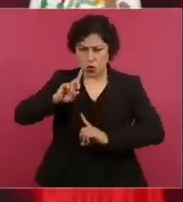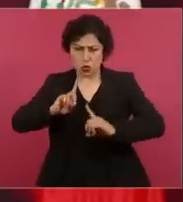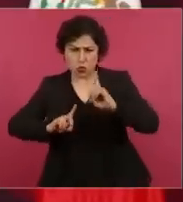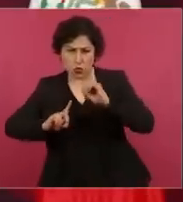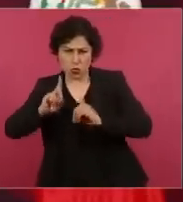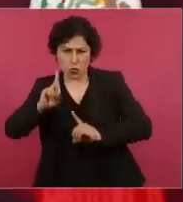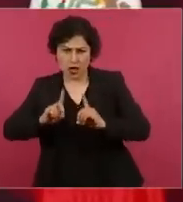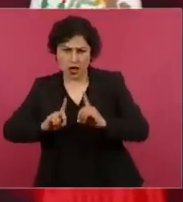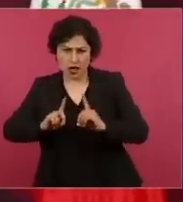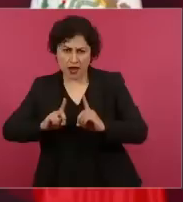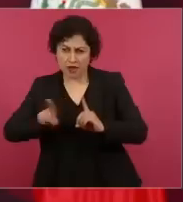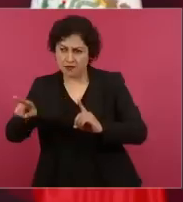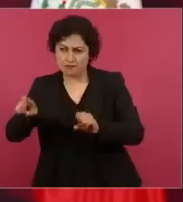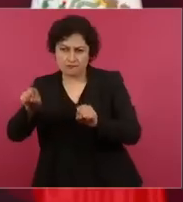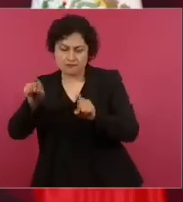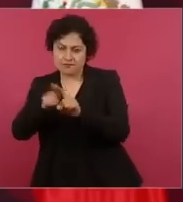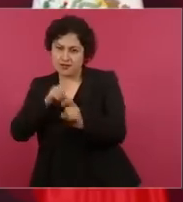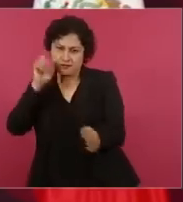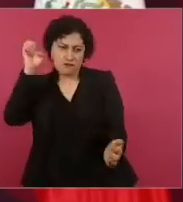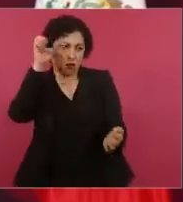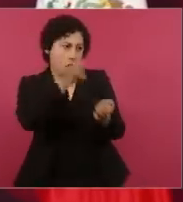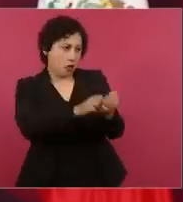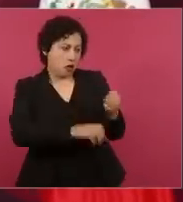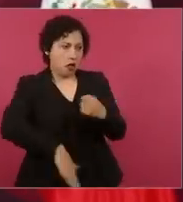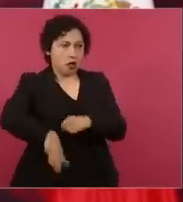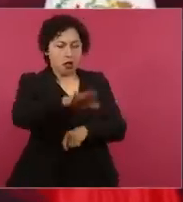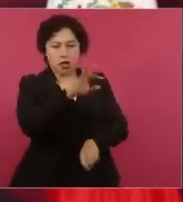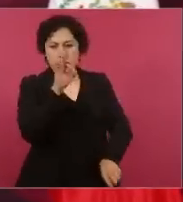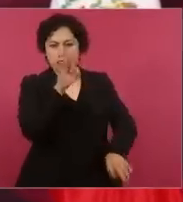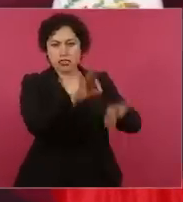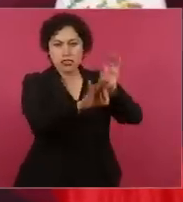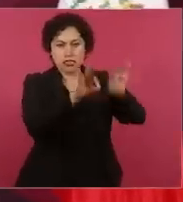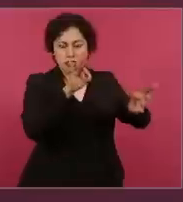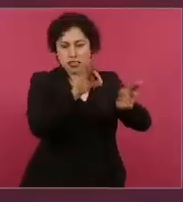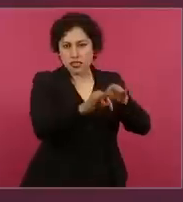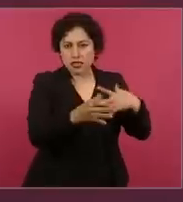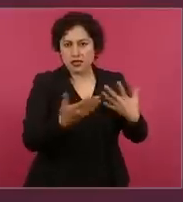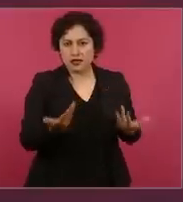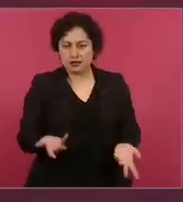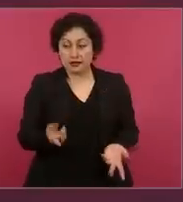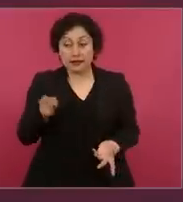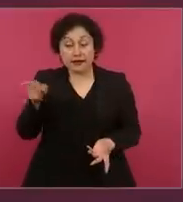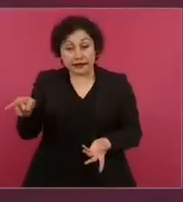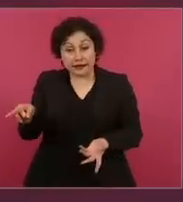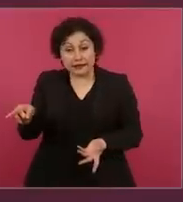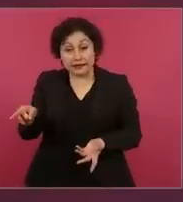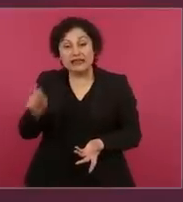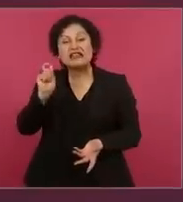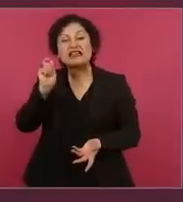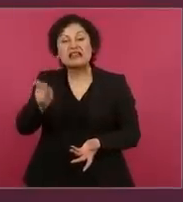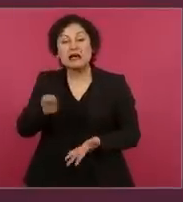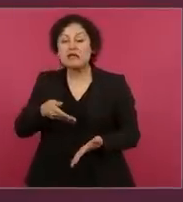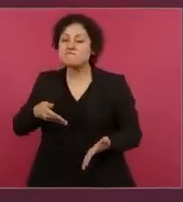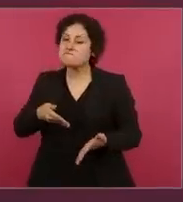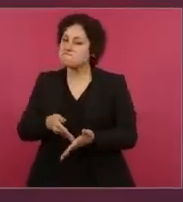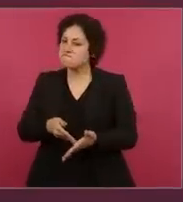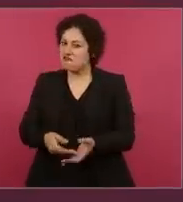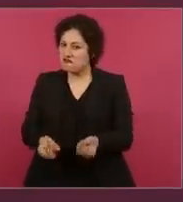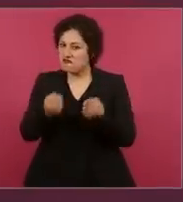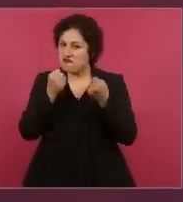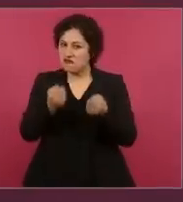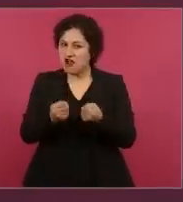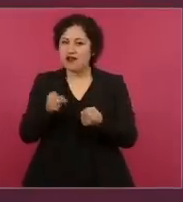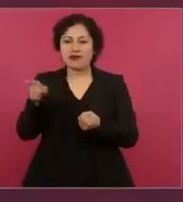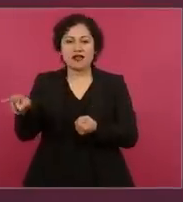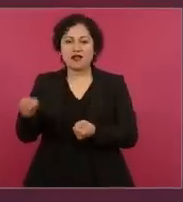inmediatizan, impiden que se avance en los procesos de transformación, de cambio.